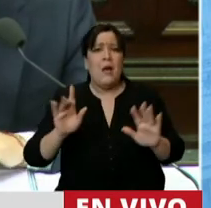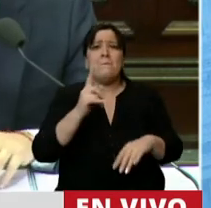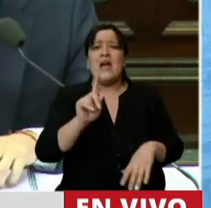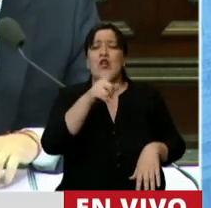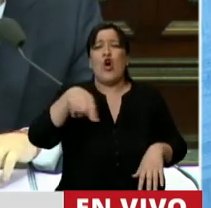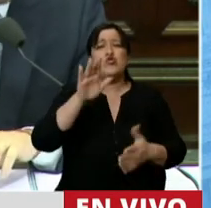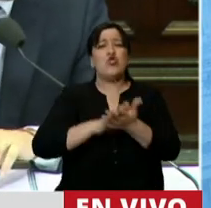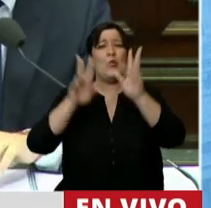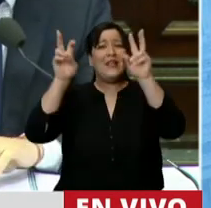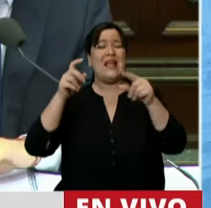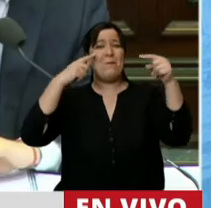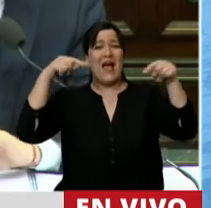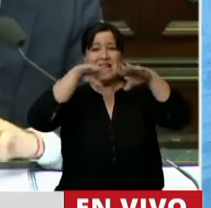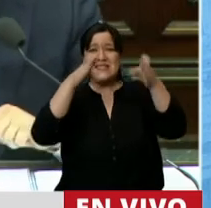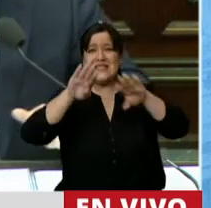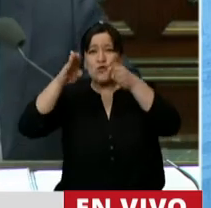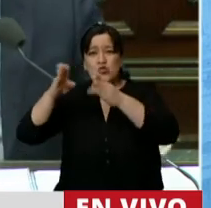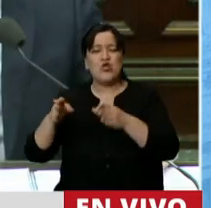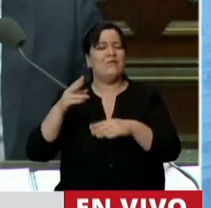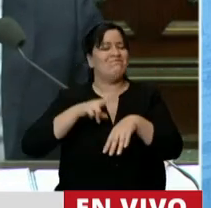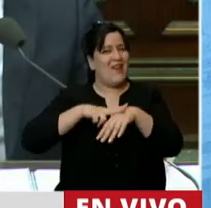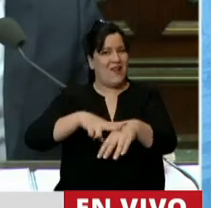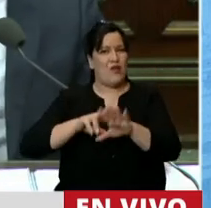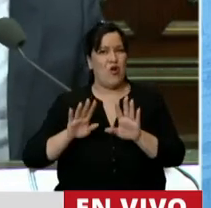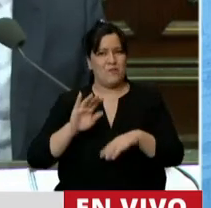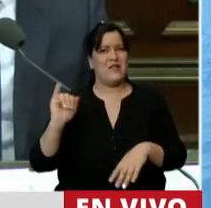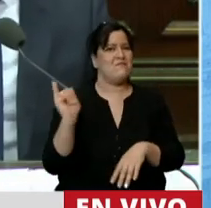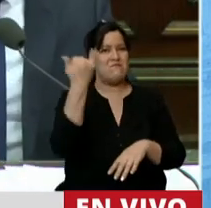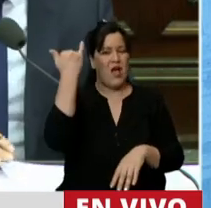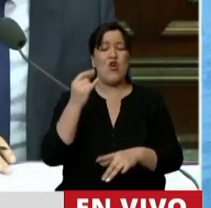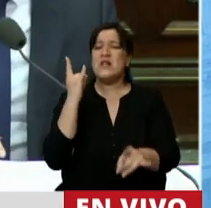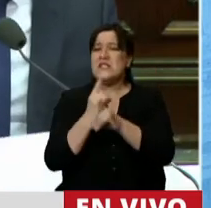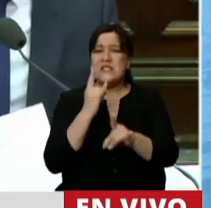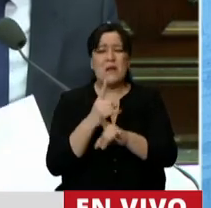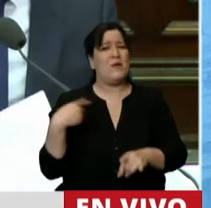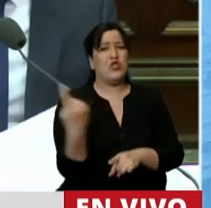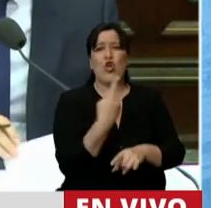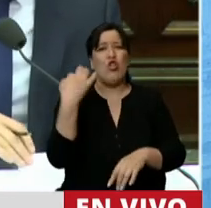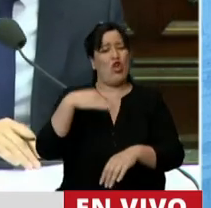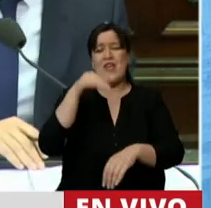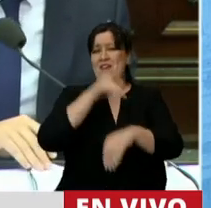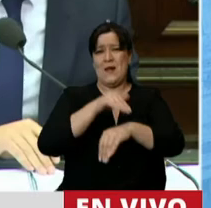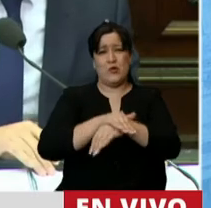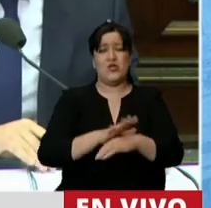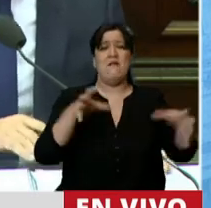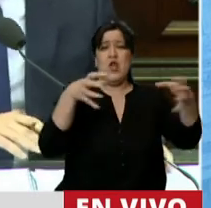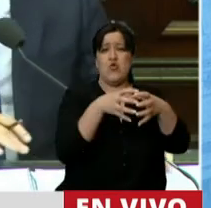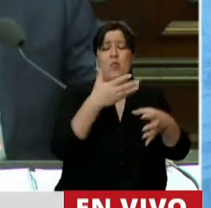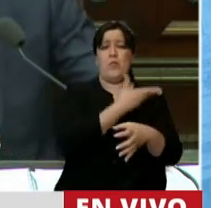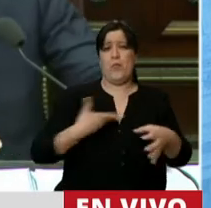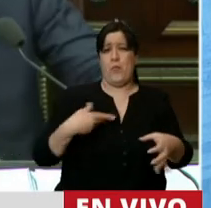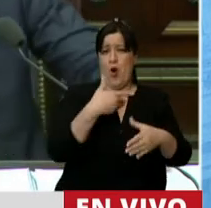institucionales. Es buena recomendación. Siempre comprometer a todos. Opositores y gobierno.